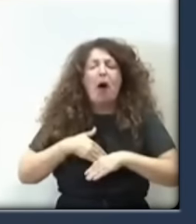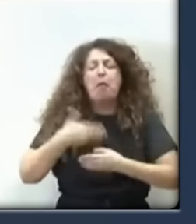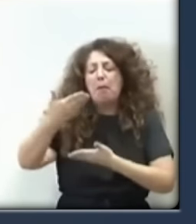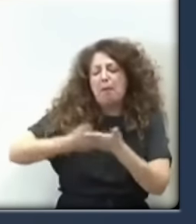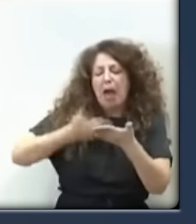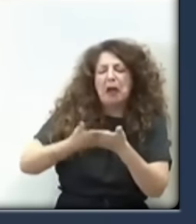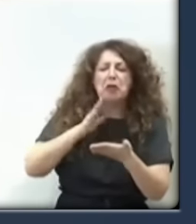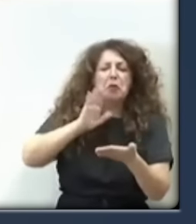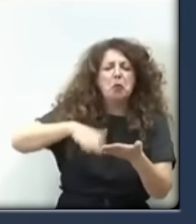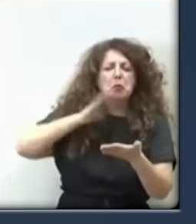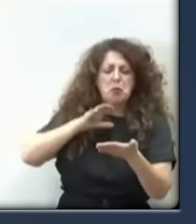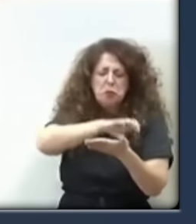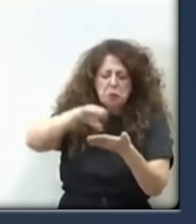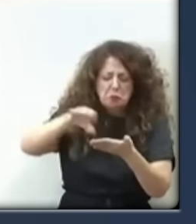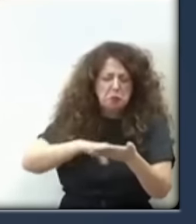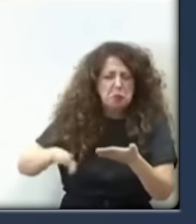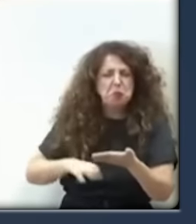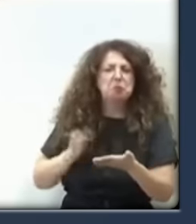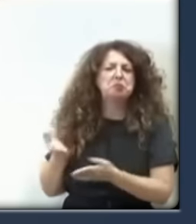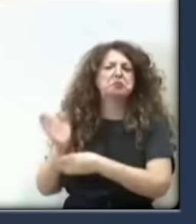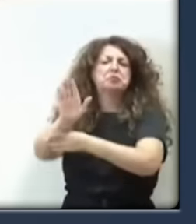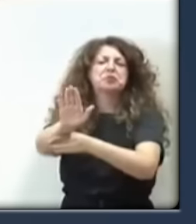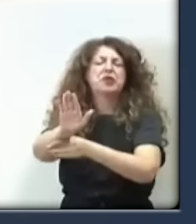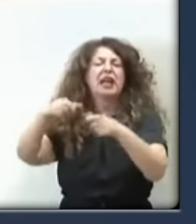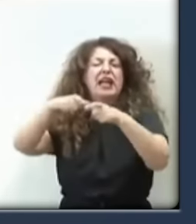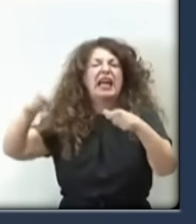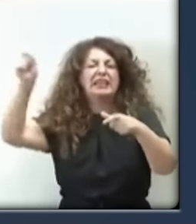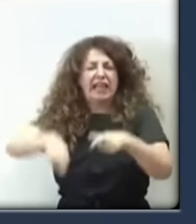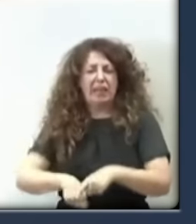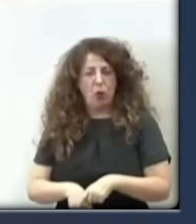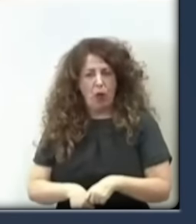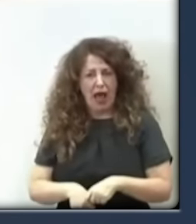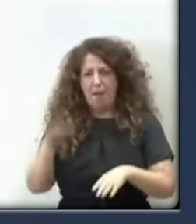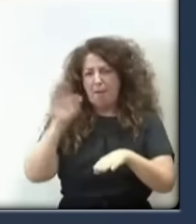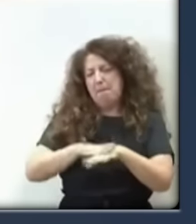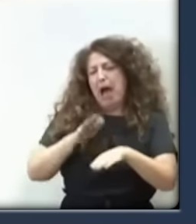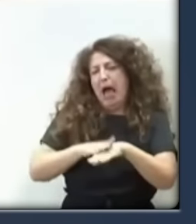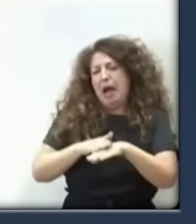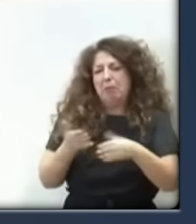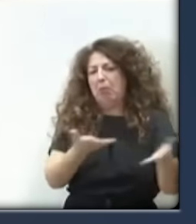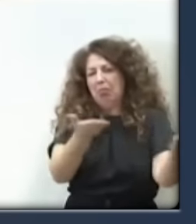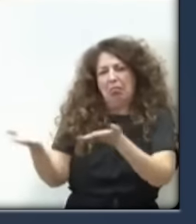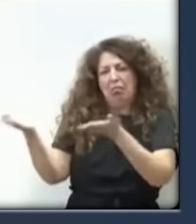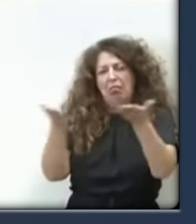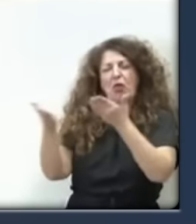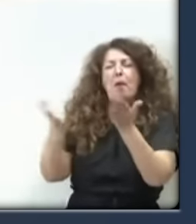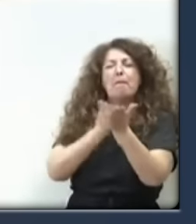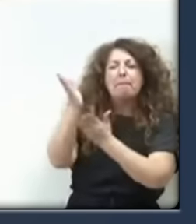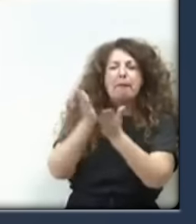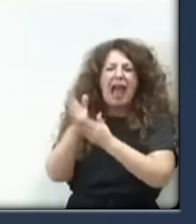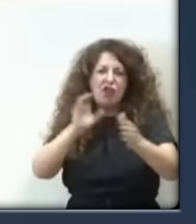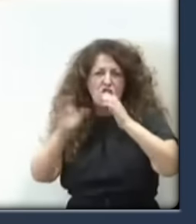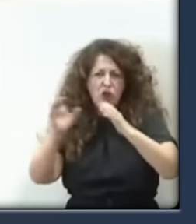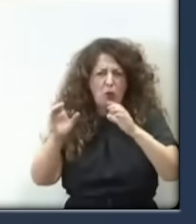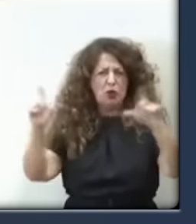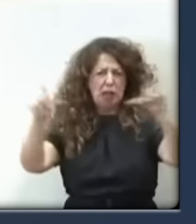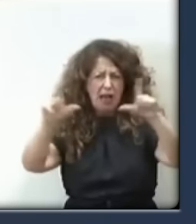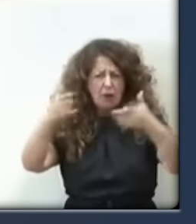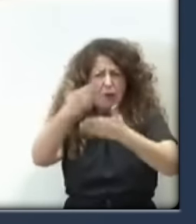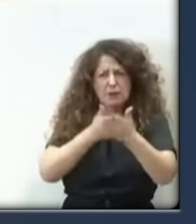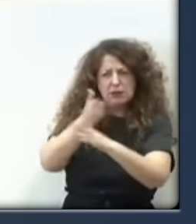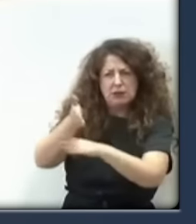van a los tribunales para que tengan ustedes un pasillo permanente que permitan en los medios de comunicación que aparezca